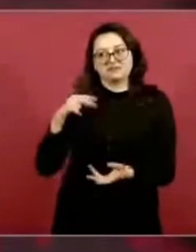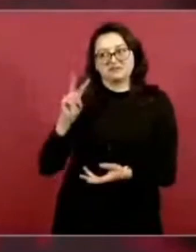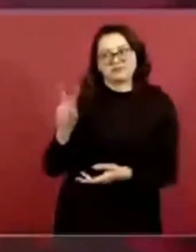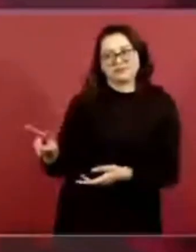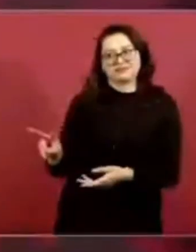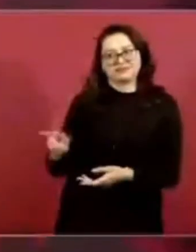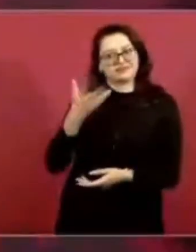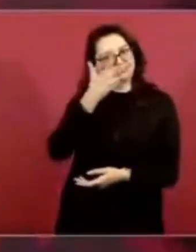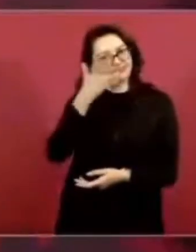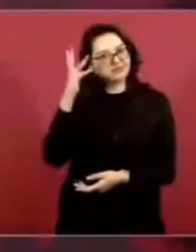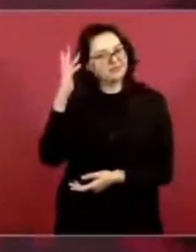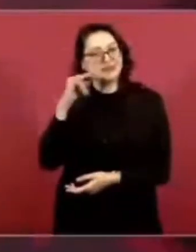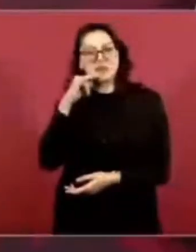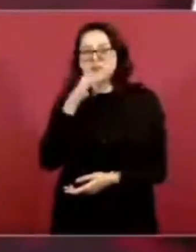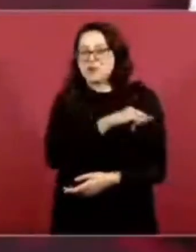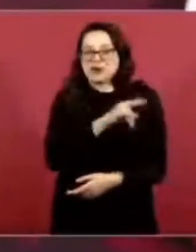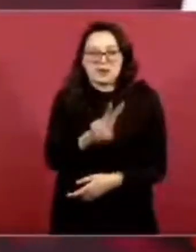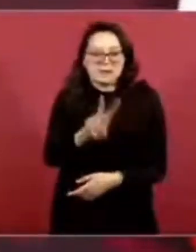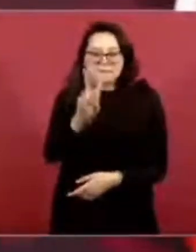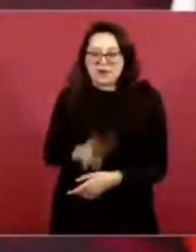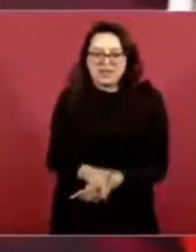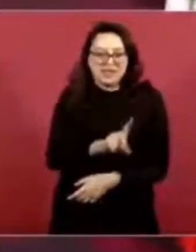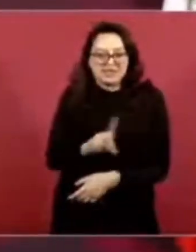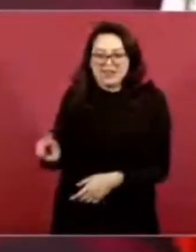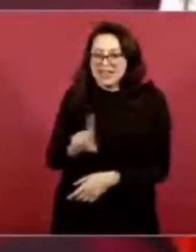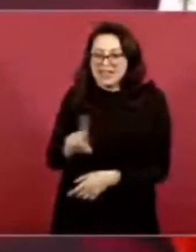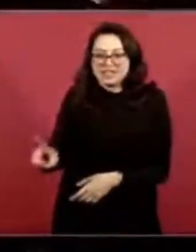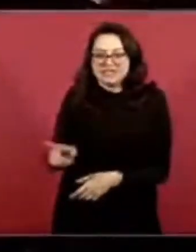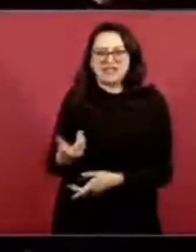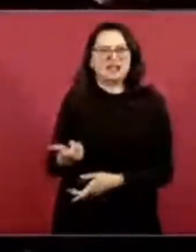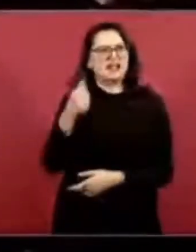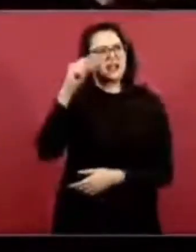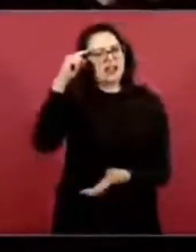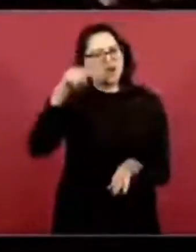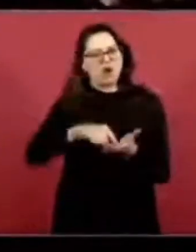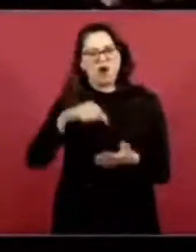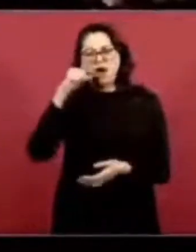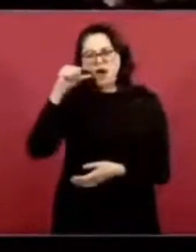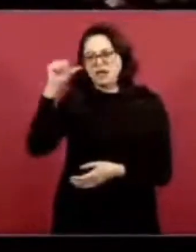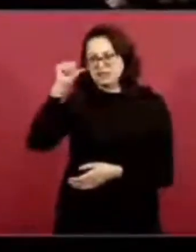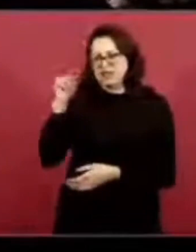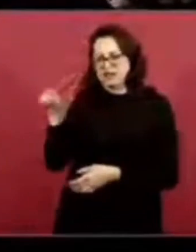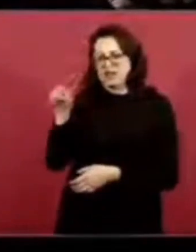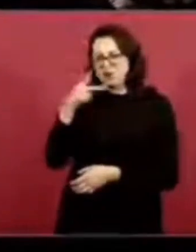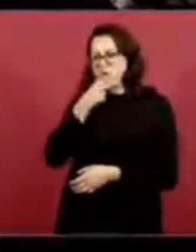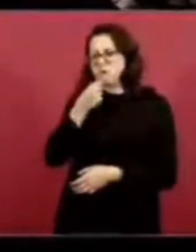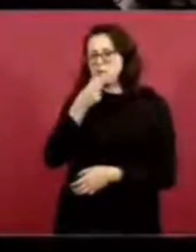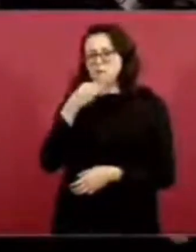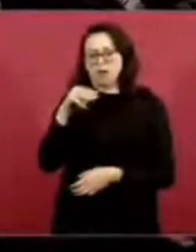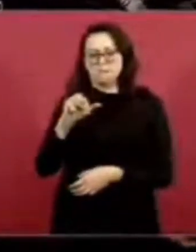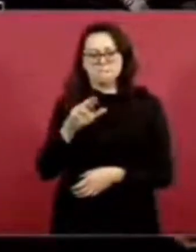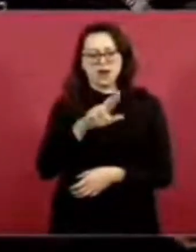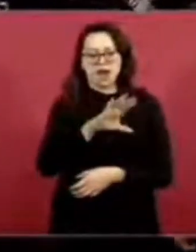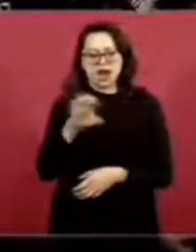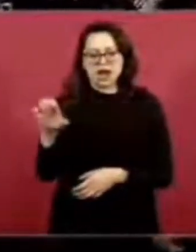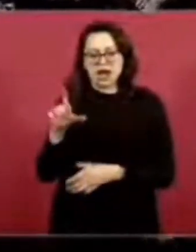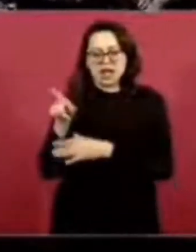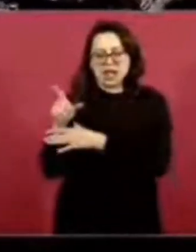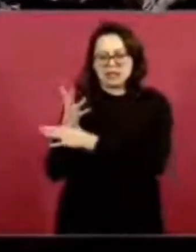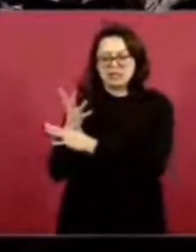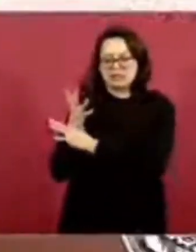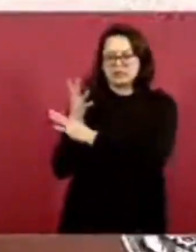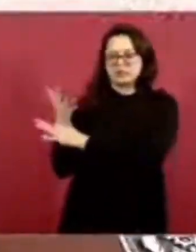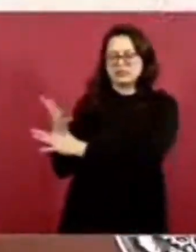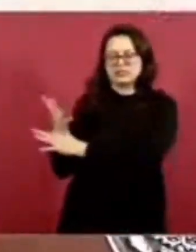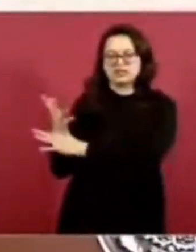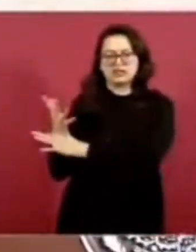Porque ayer Macri Guantier estaba diciendo, no puede quedar